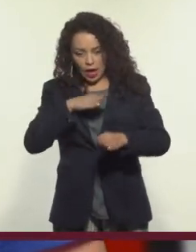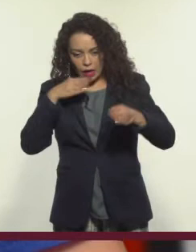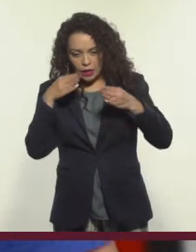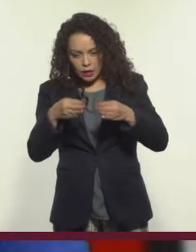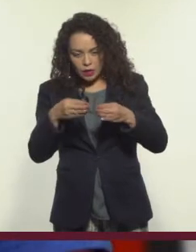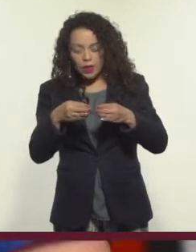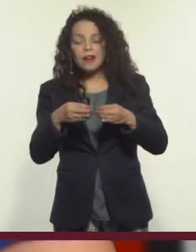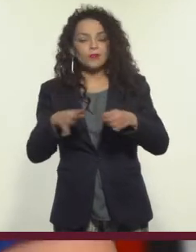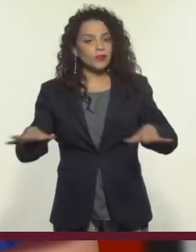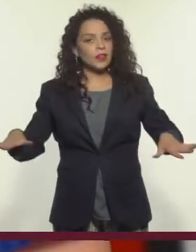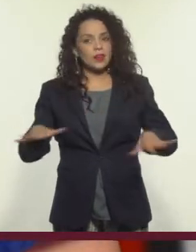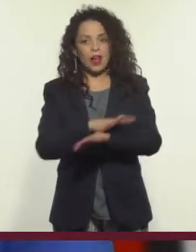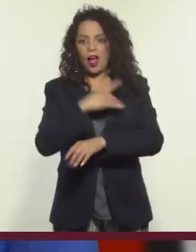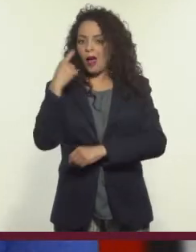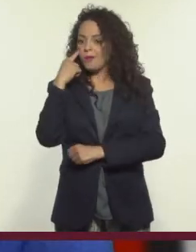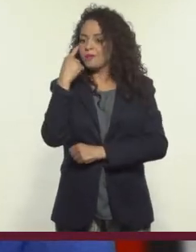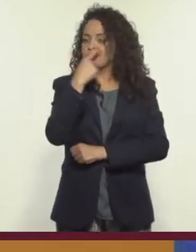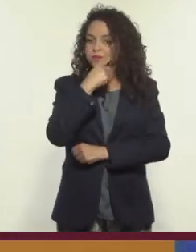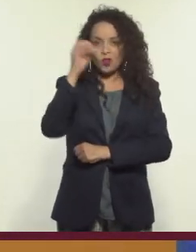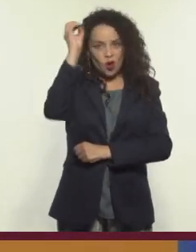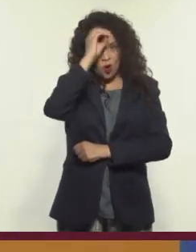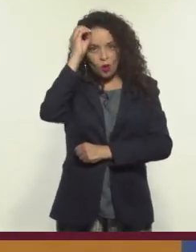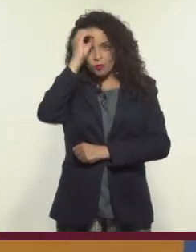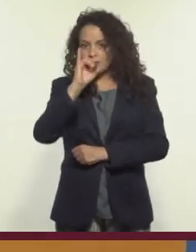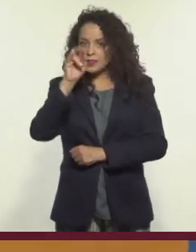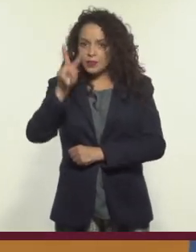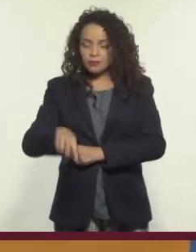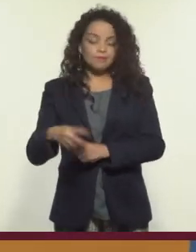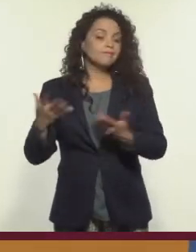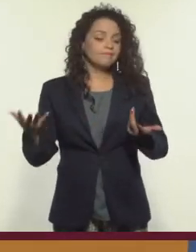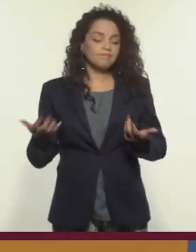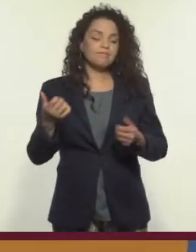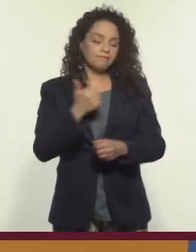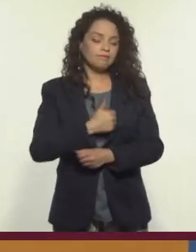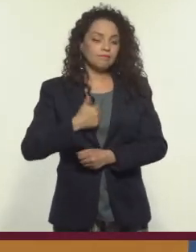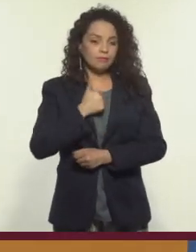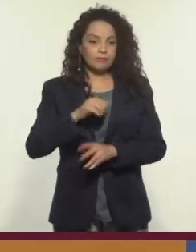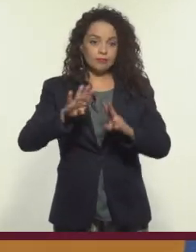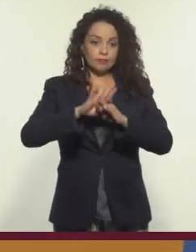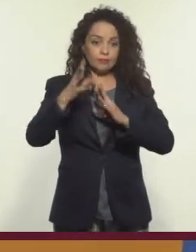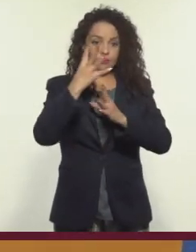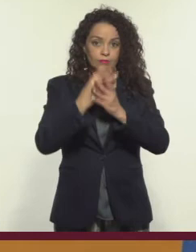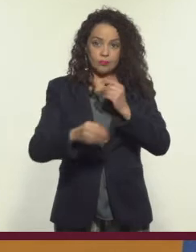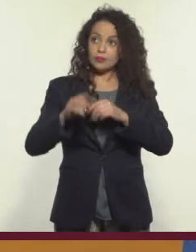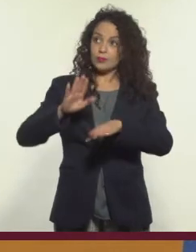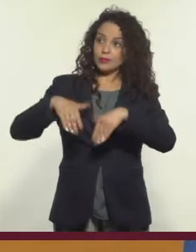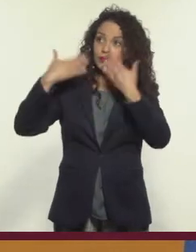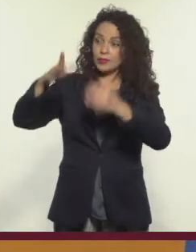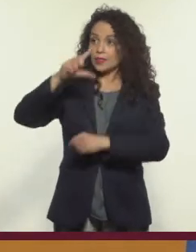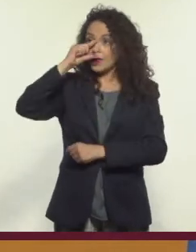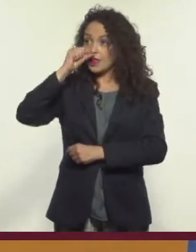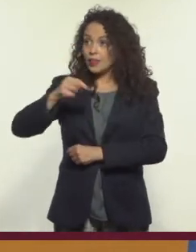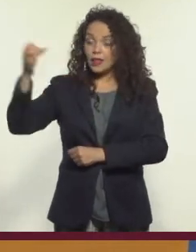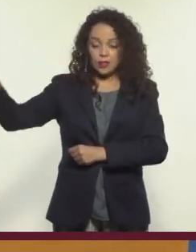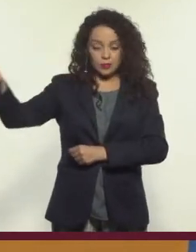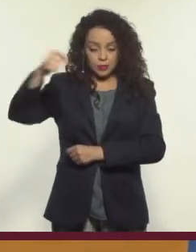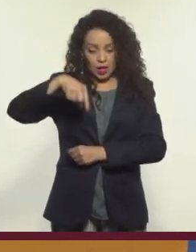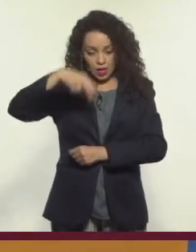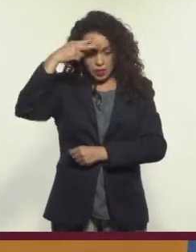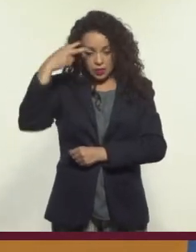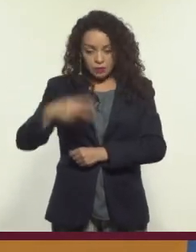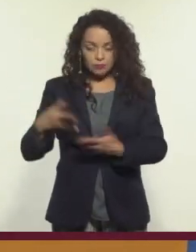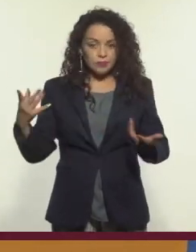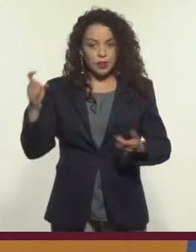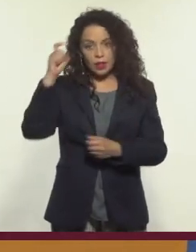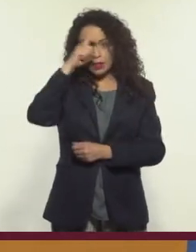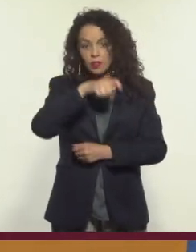personas cambiaría muchísimo. Desgraciadamente, muchos de los migrantes que terminan atorados en nuestro país cargan con prejuicios y